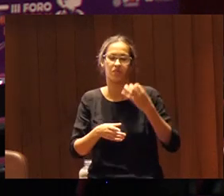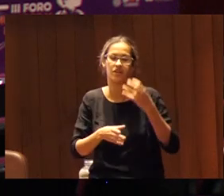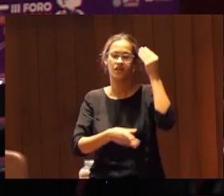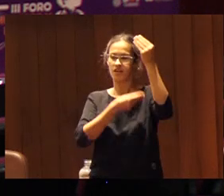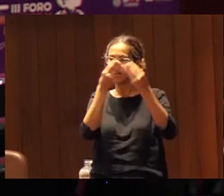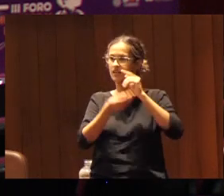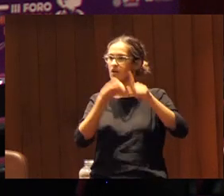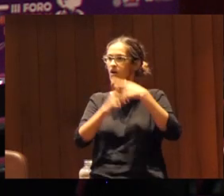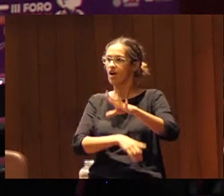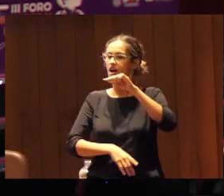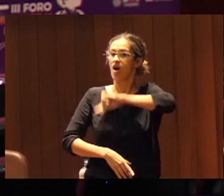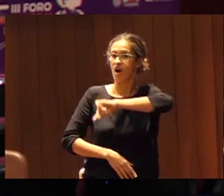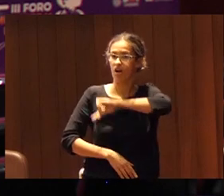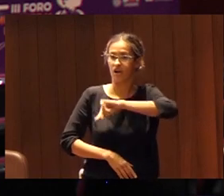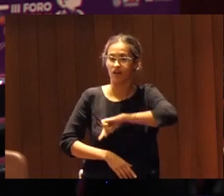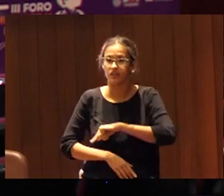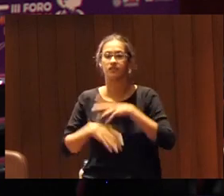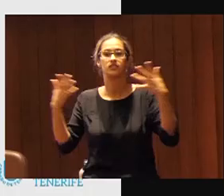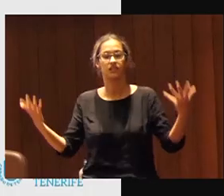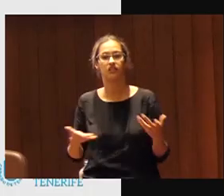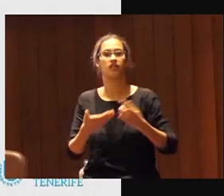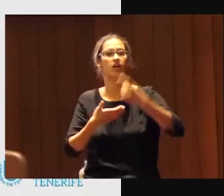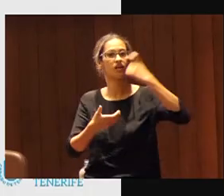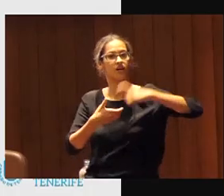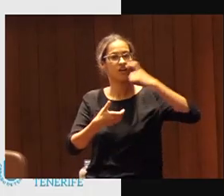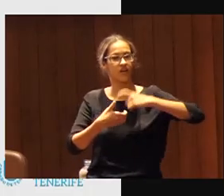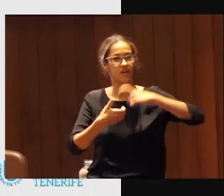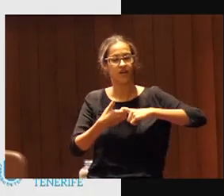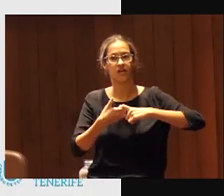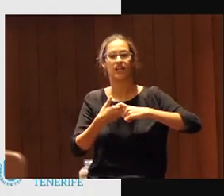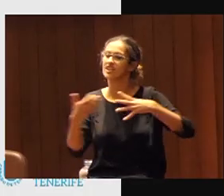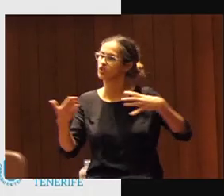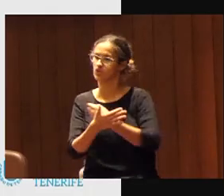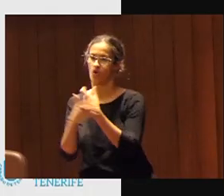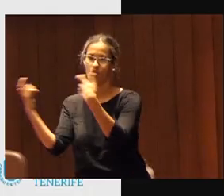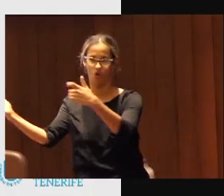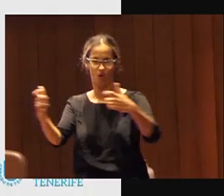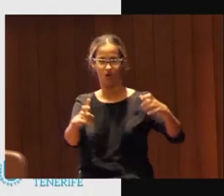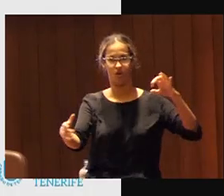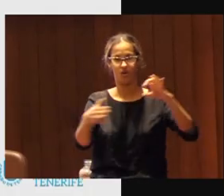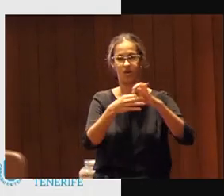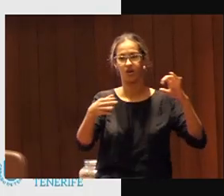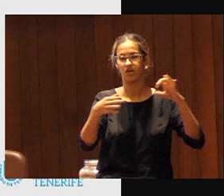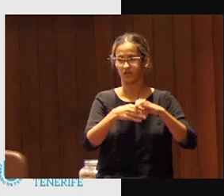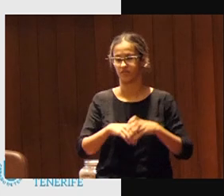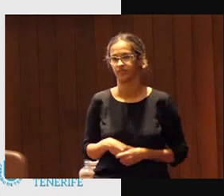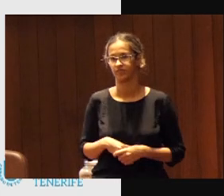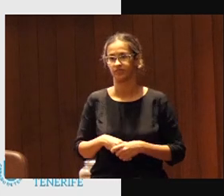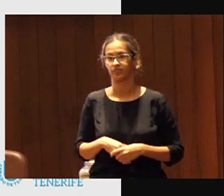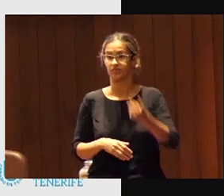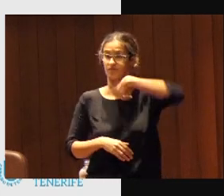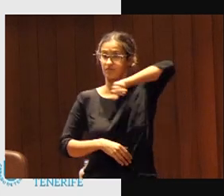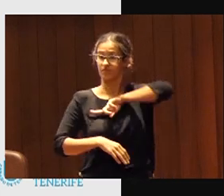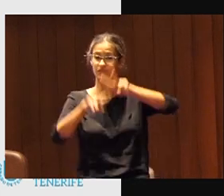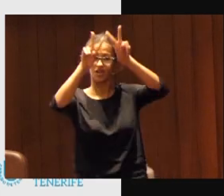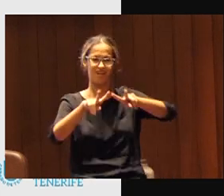conscientes acerca de la participación segregada o mixta en los diferentes ámbitos hicimos un estudio porque yo estaba